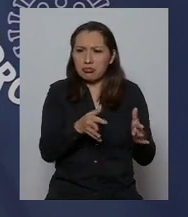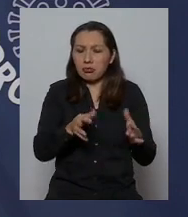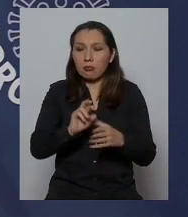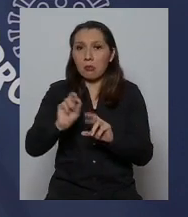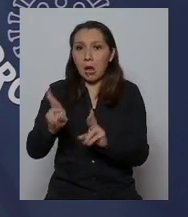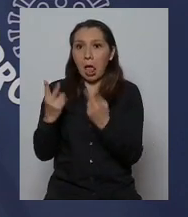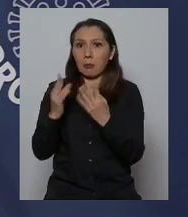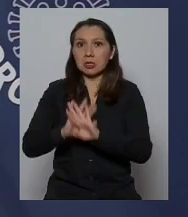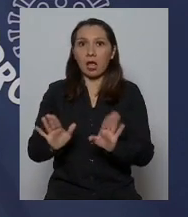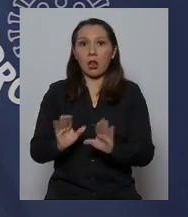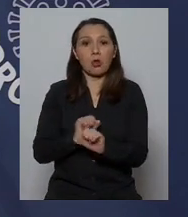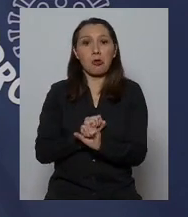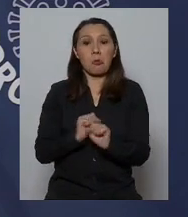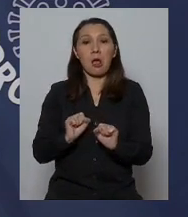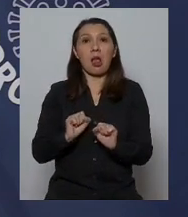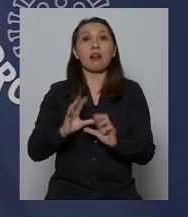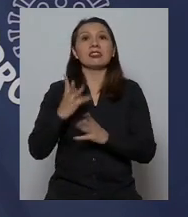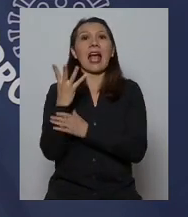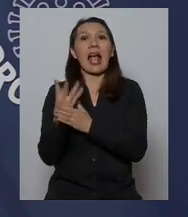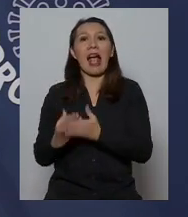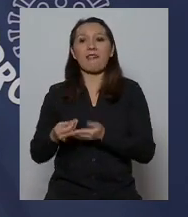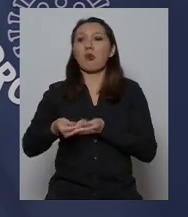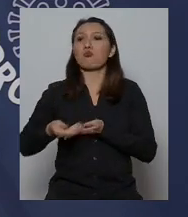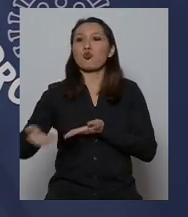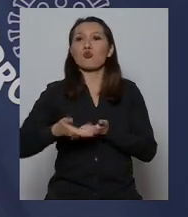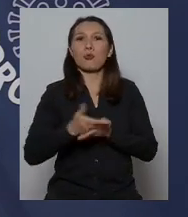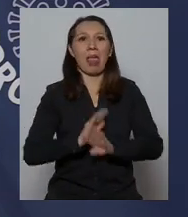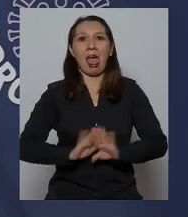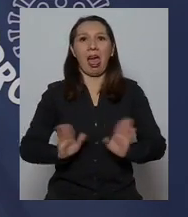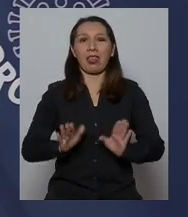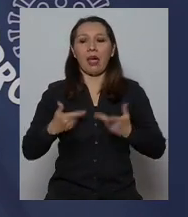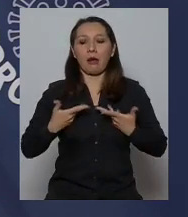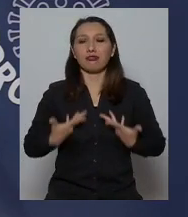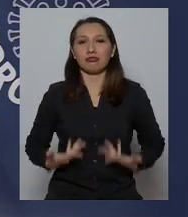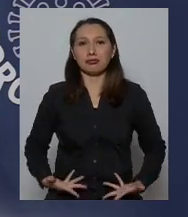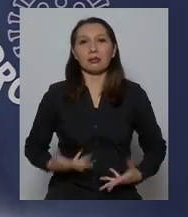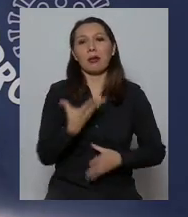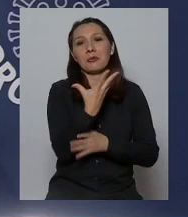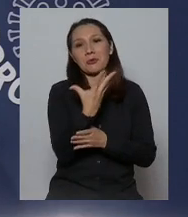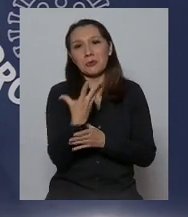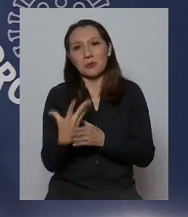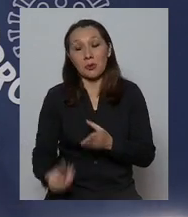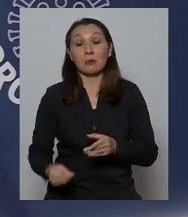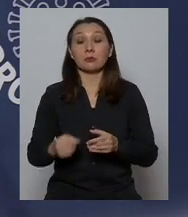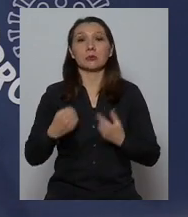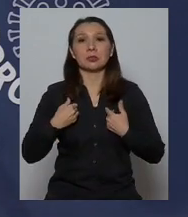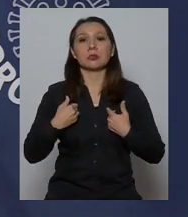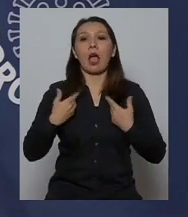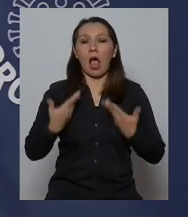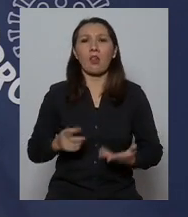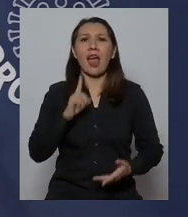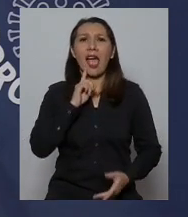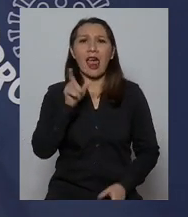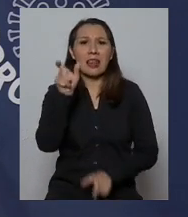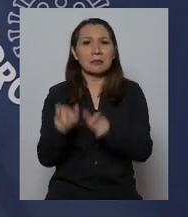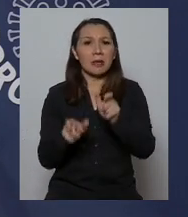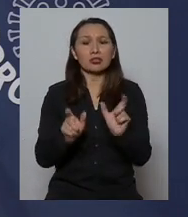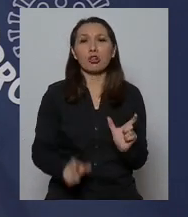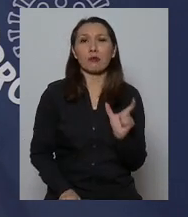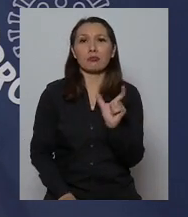y no son capaces de transmitir la infección. Y estas personas son los siguientes.